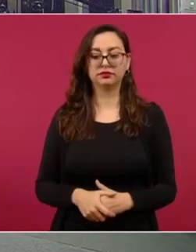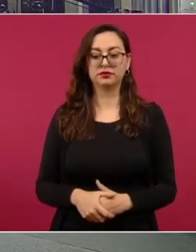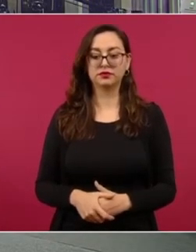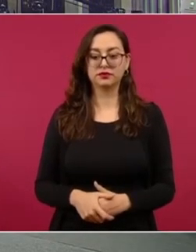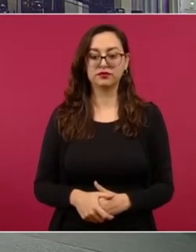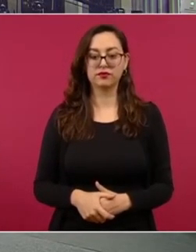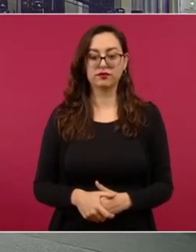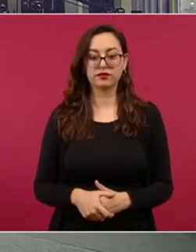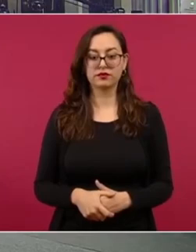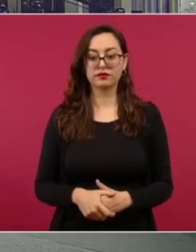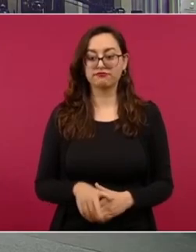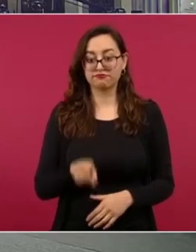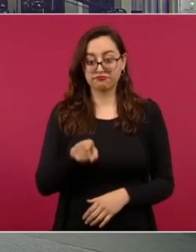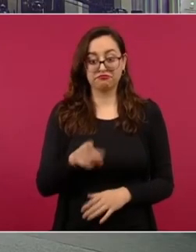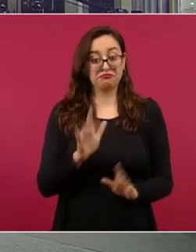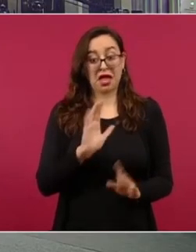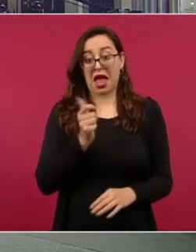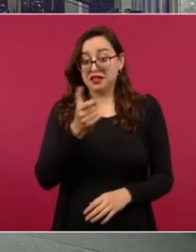Ahí está el proceso.